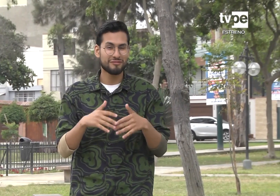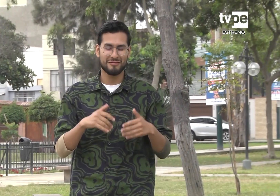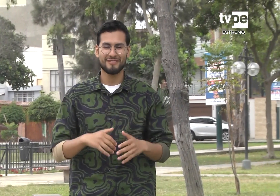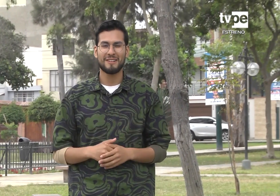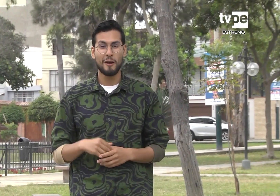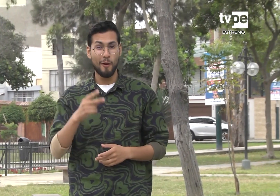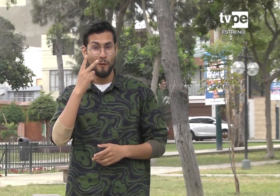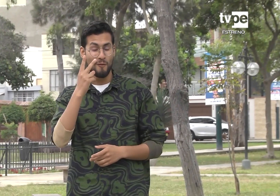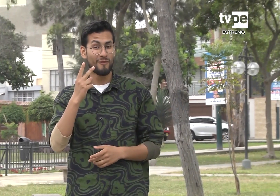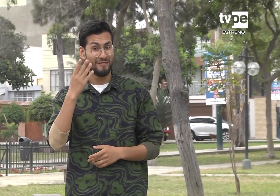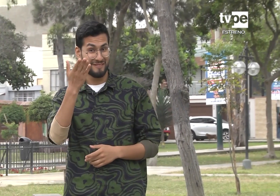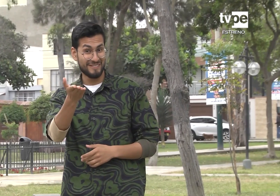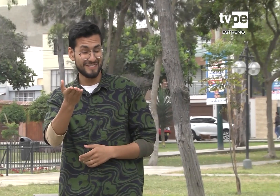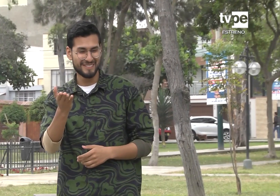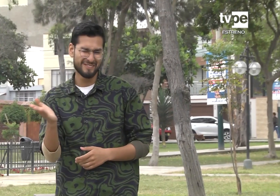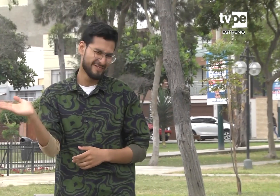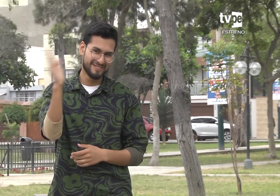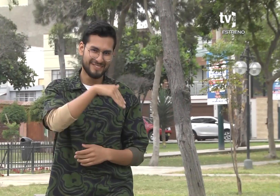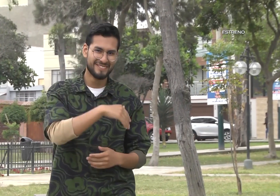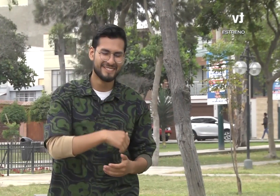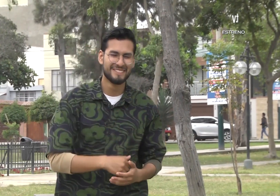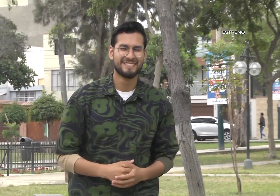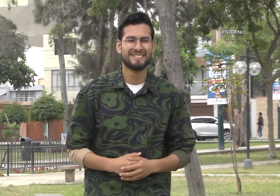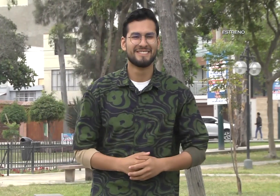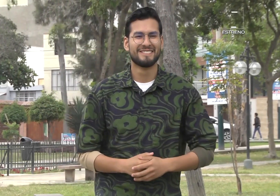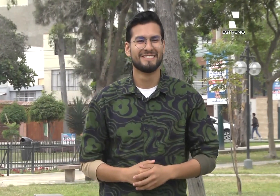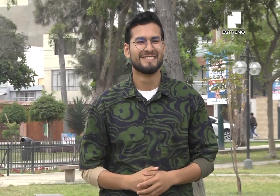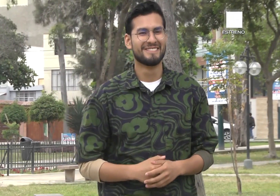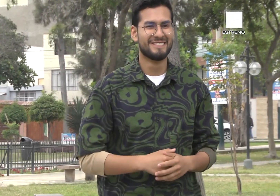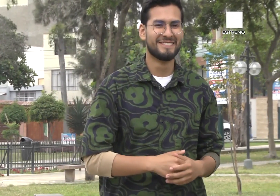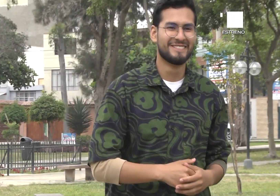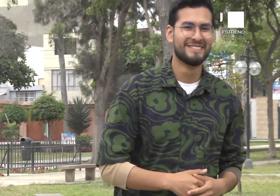en música contemporánea Acompáñame con la nota